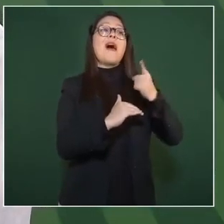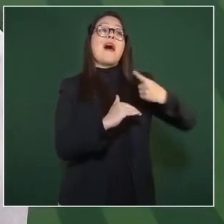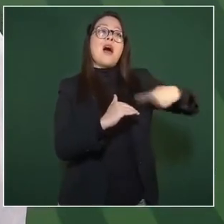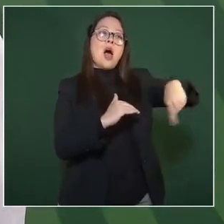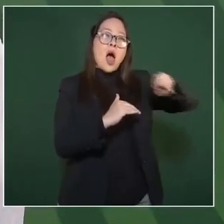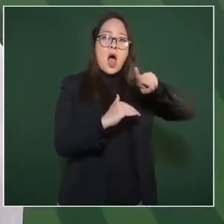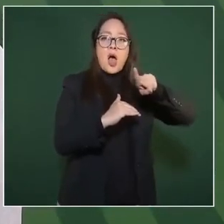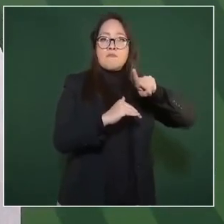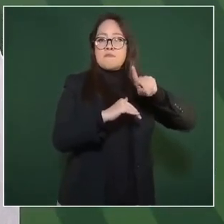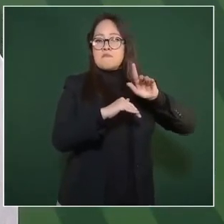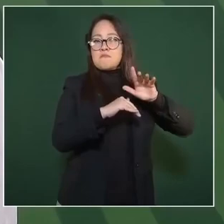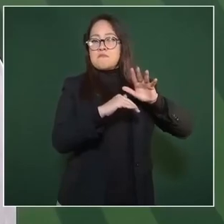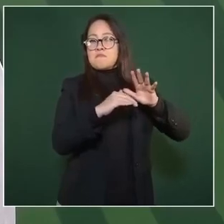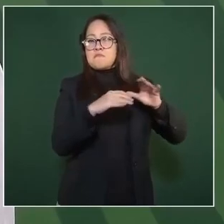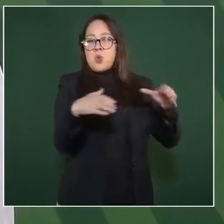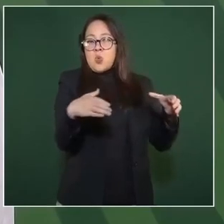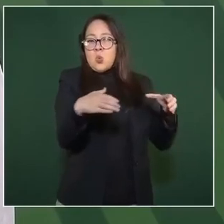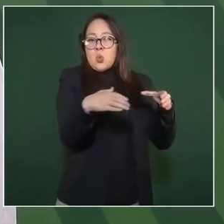círculo